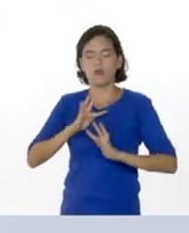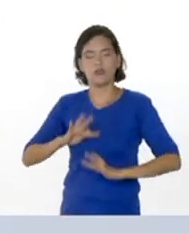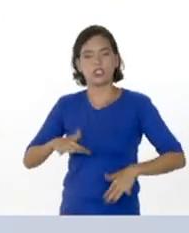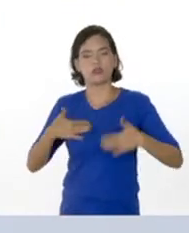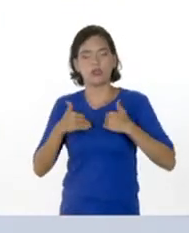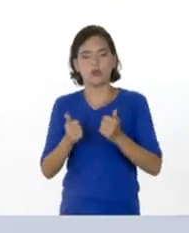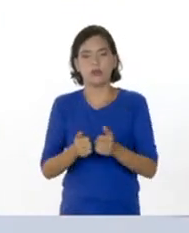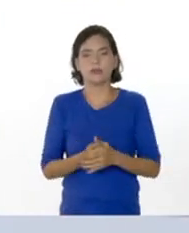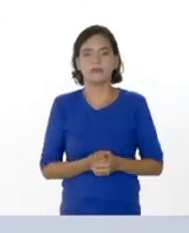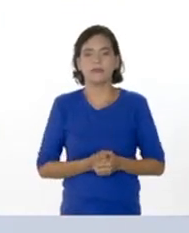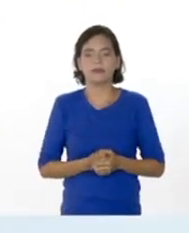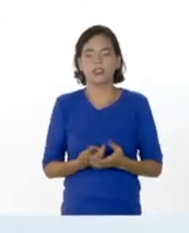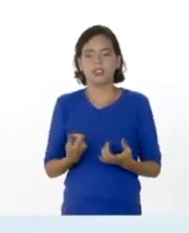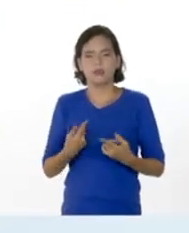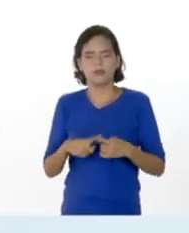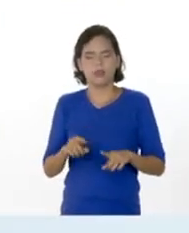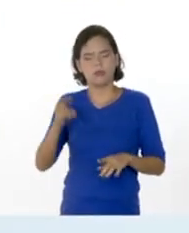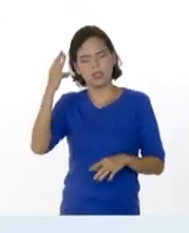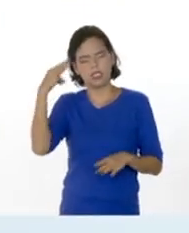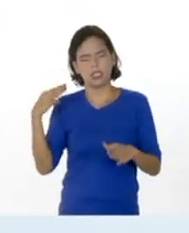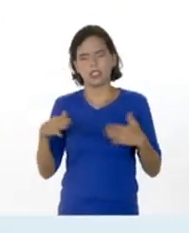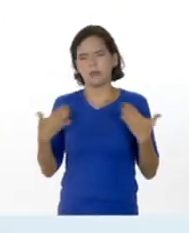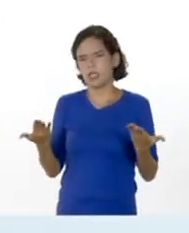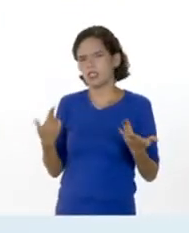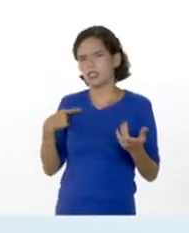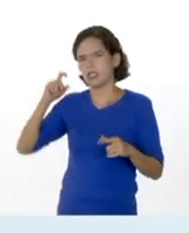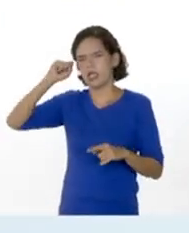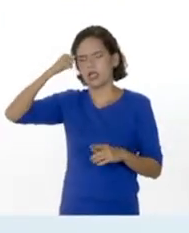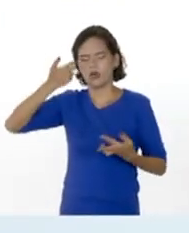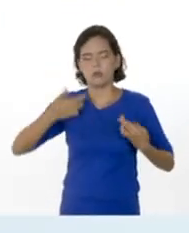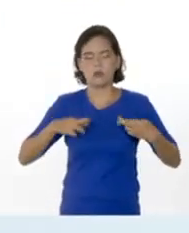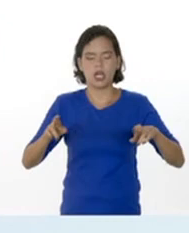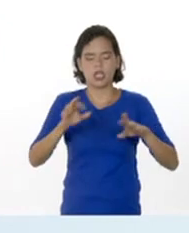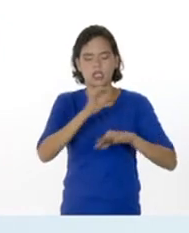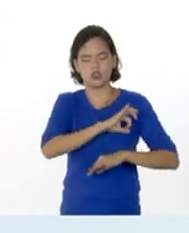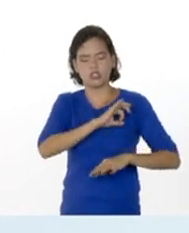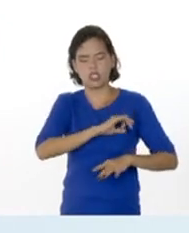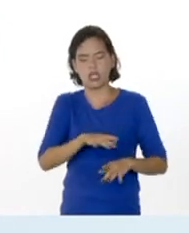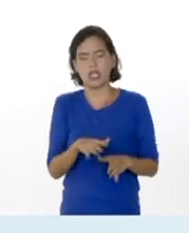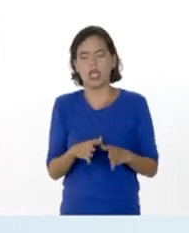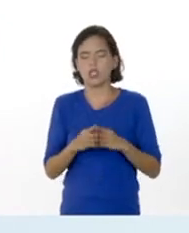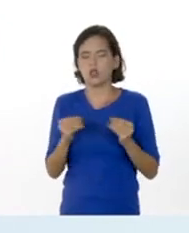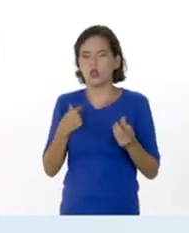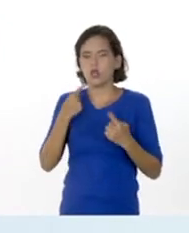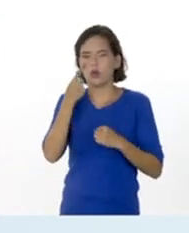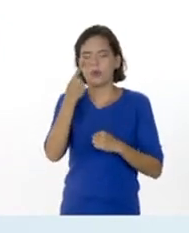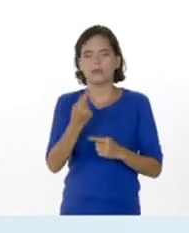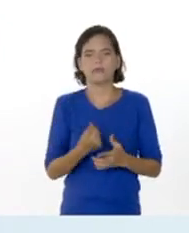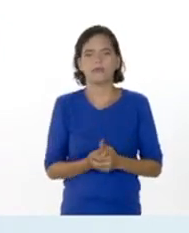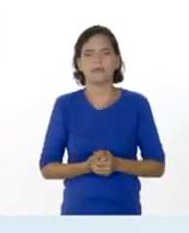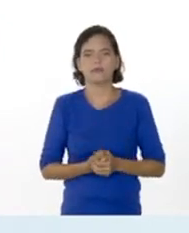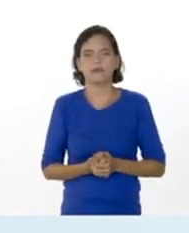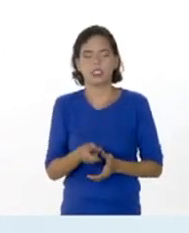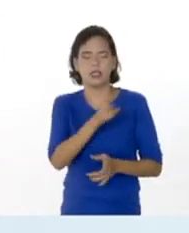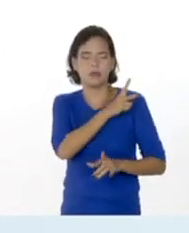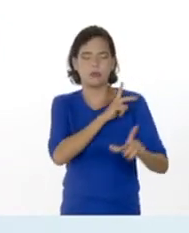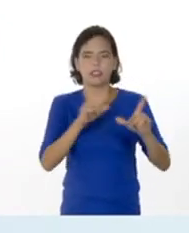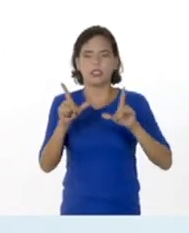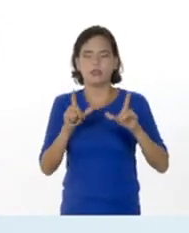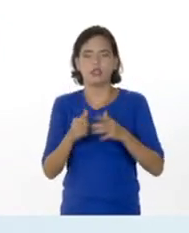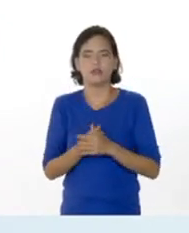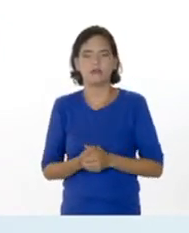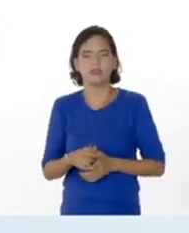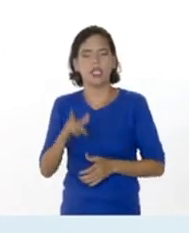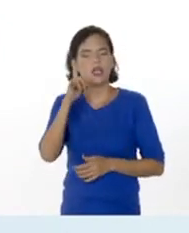físico saludable. Pero, Minangeli, ¿qué te parece si le recordamos las redes sociales a cada uno de nuestros televidentes de nuestro canal Vive TV?